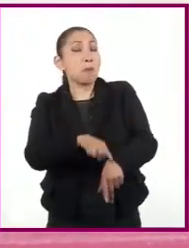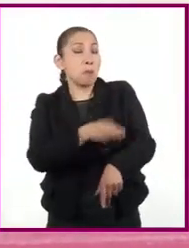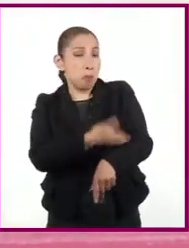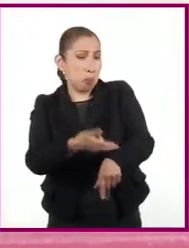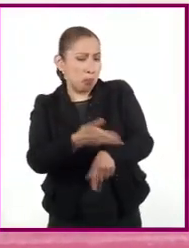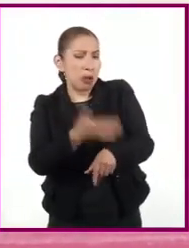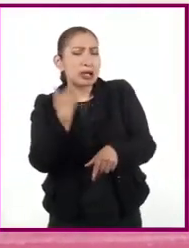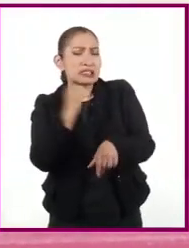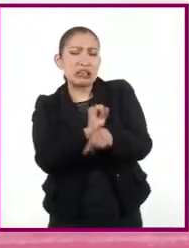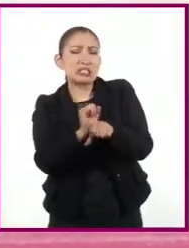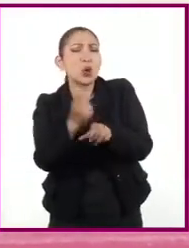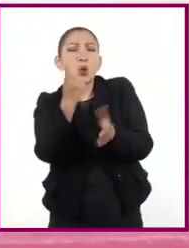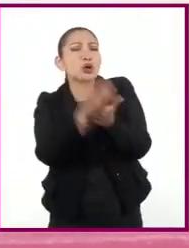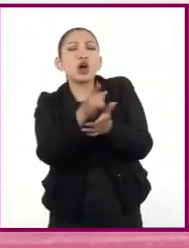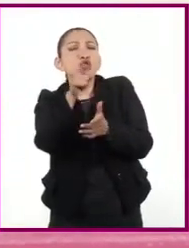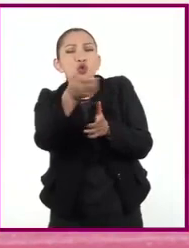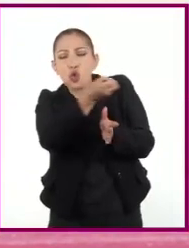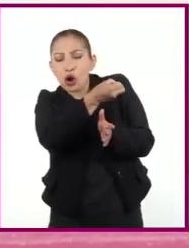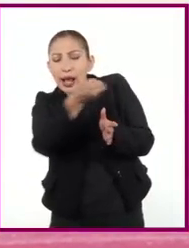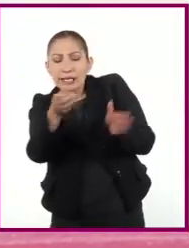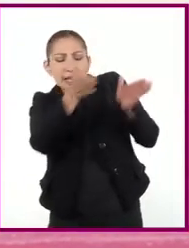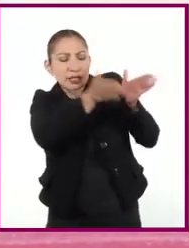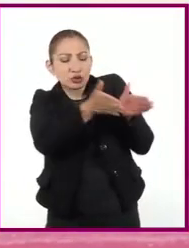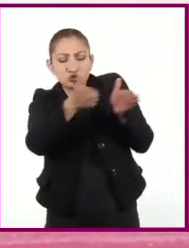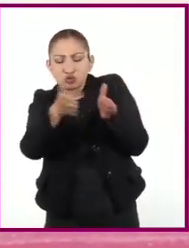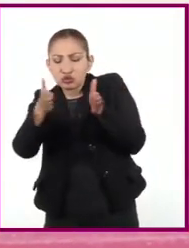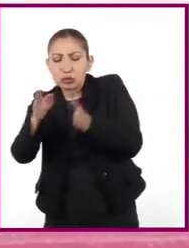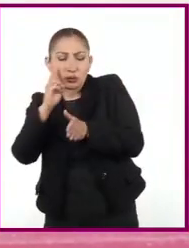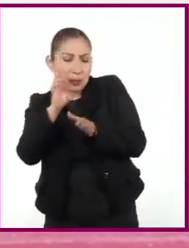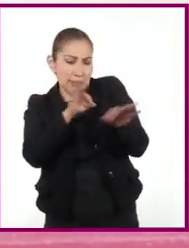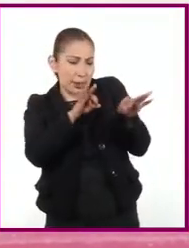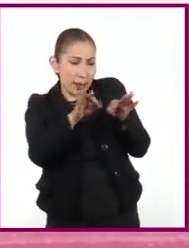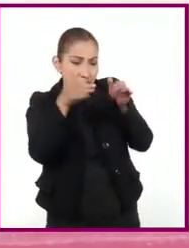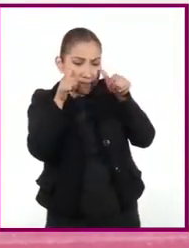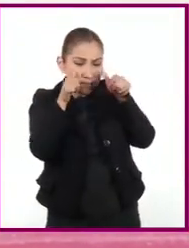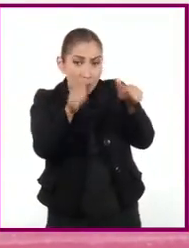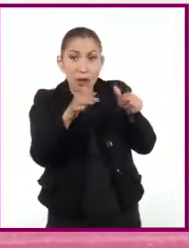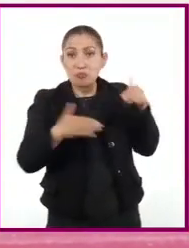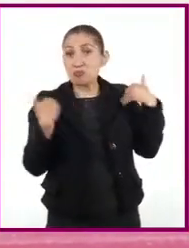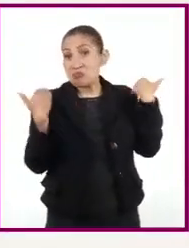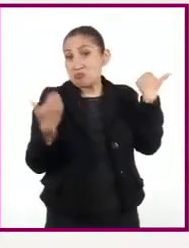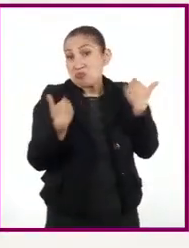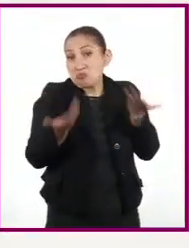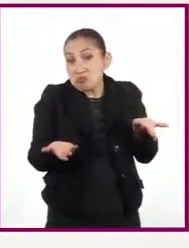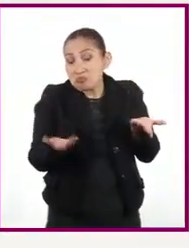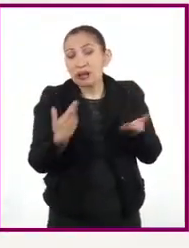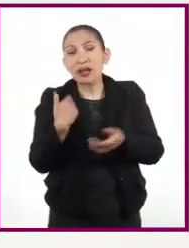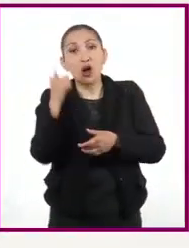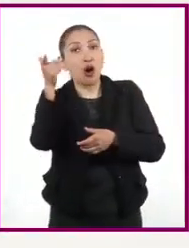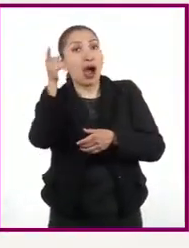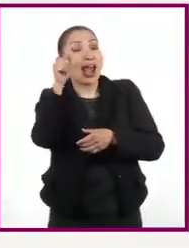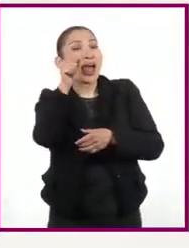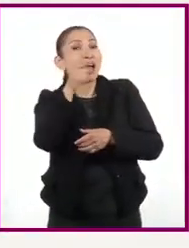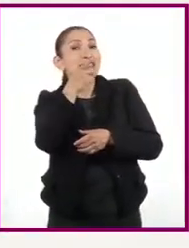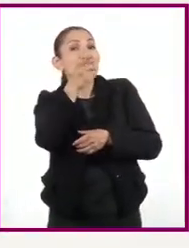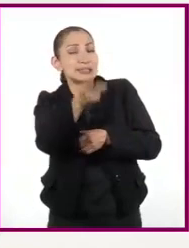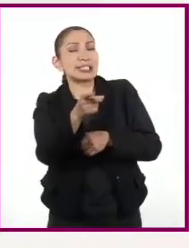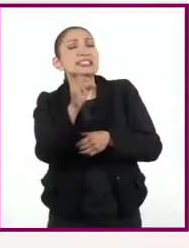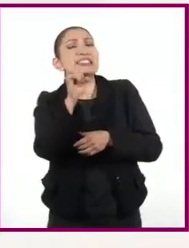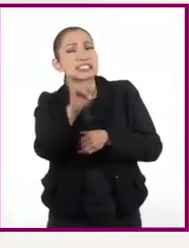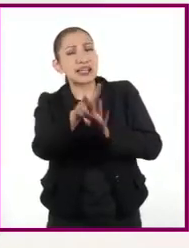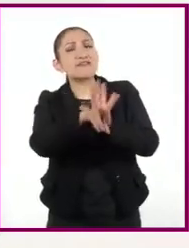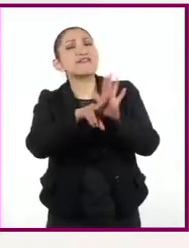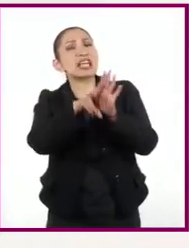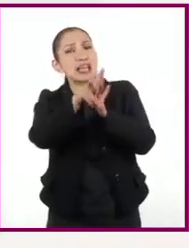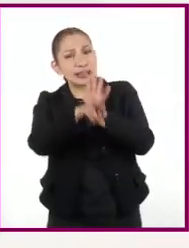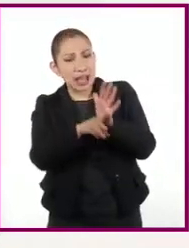sencillo. Todo es cuestión de que se organicen y de que vean este trabajo como un reto divertido. Deseamos señalar que, aunque en